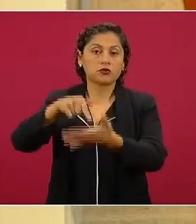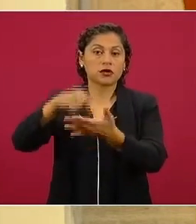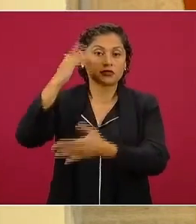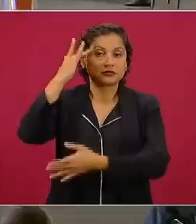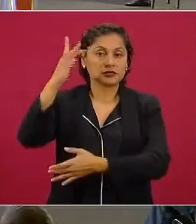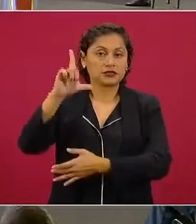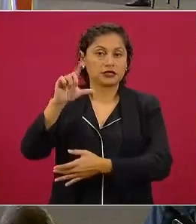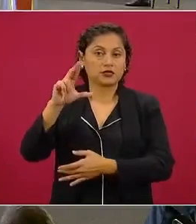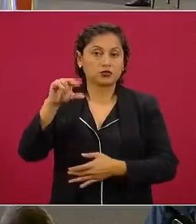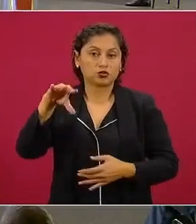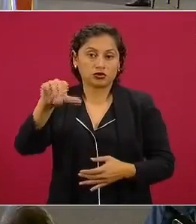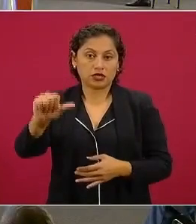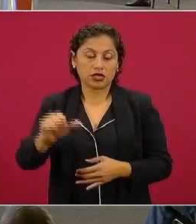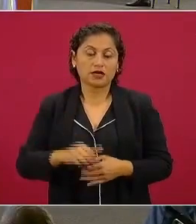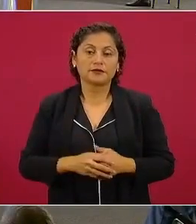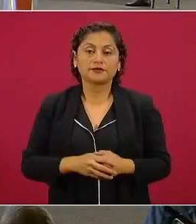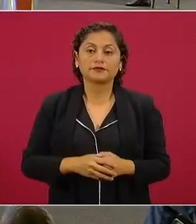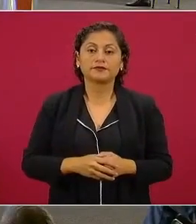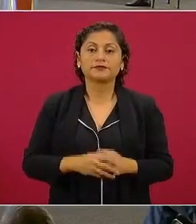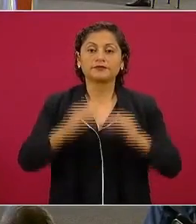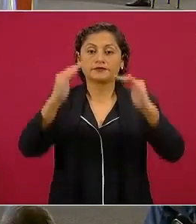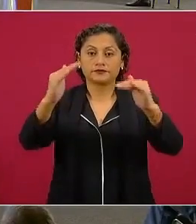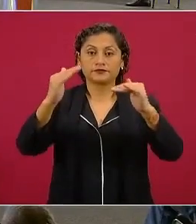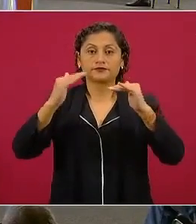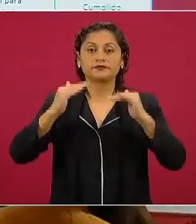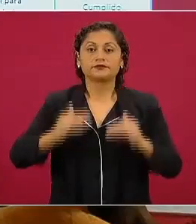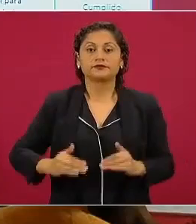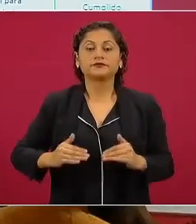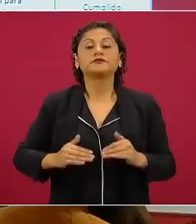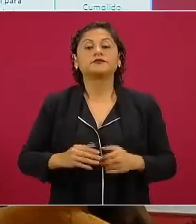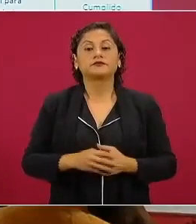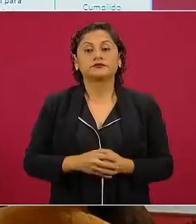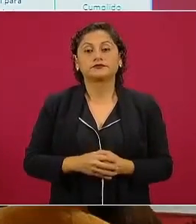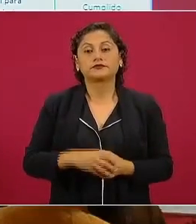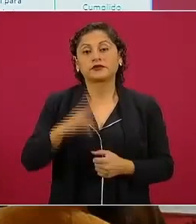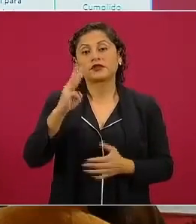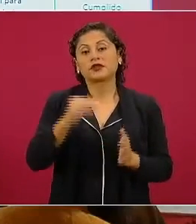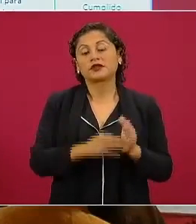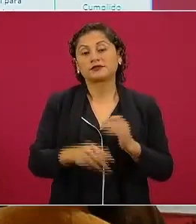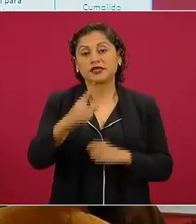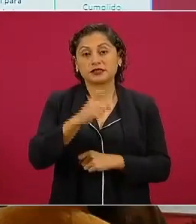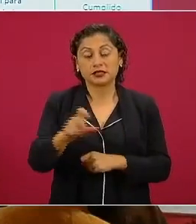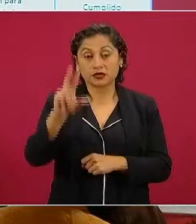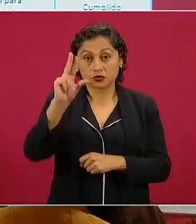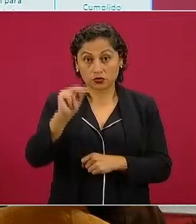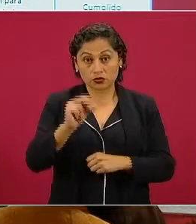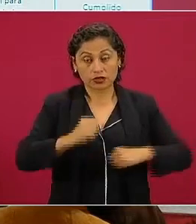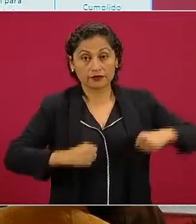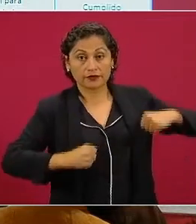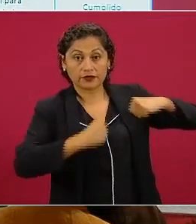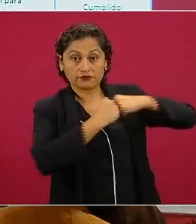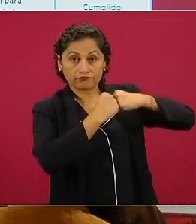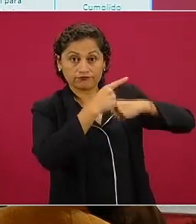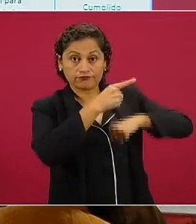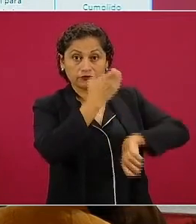zona libre en los 3 mil 180 kilómetros de frontera con Estados Unidos